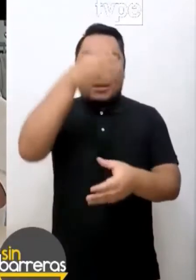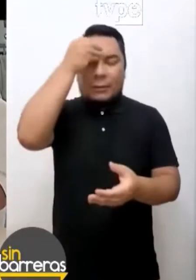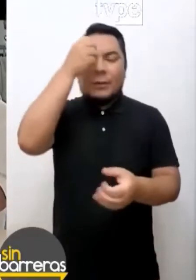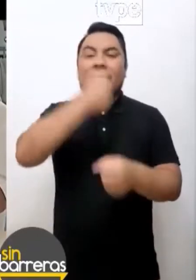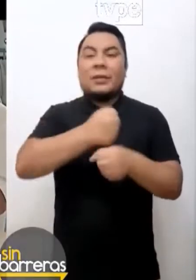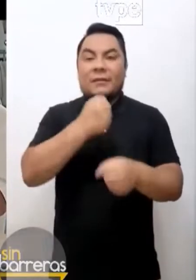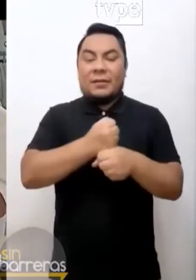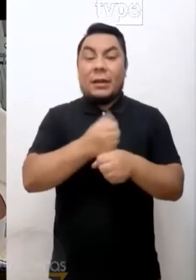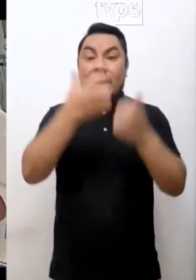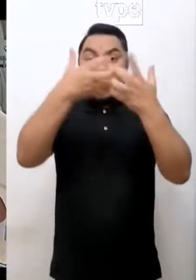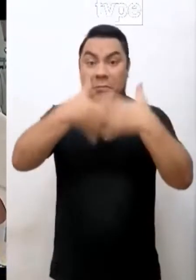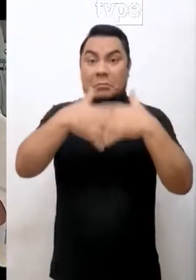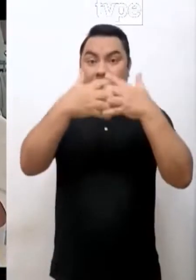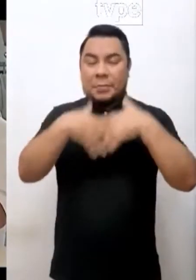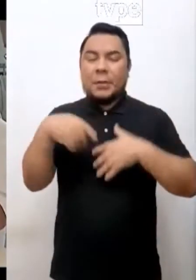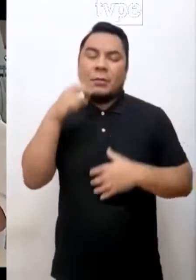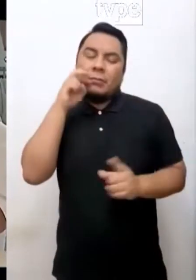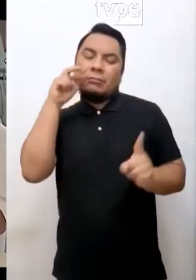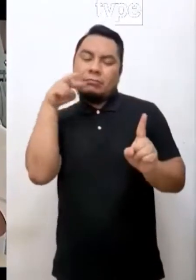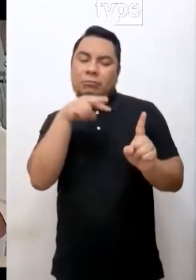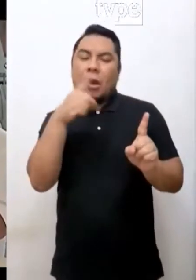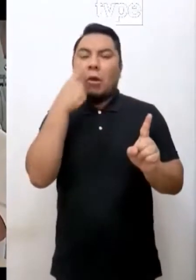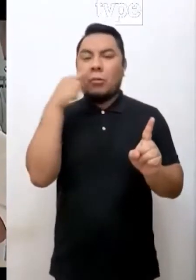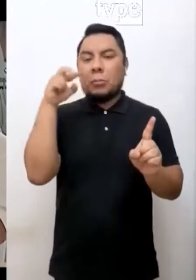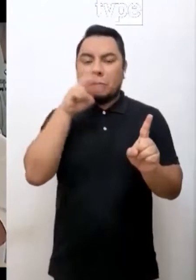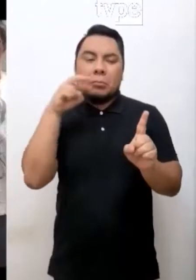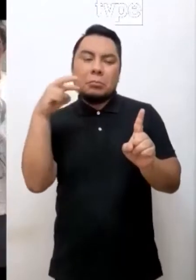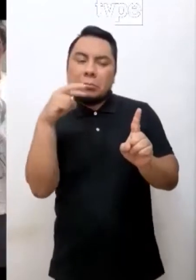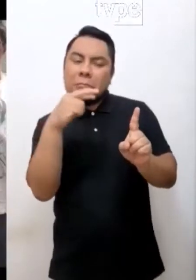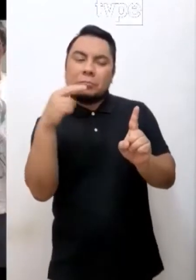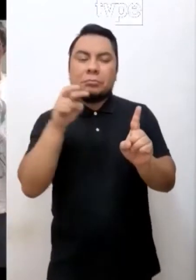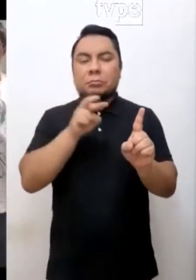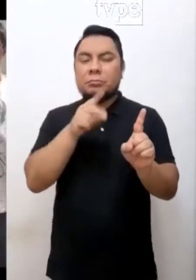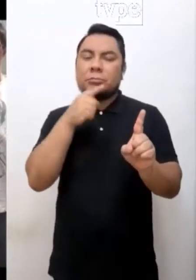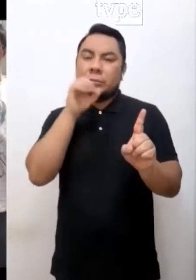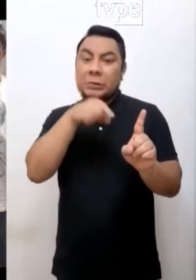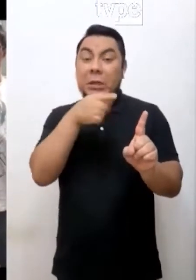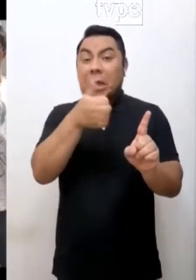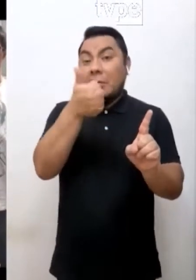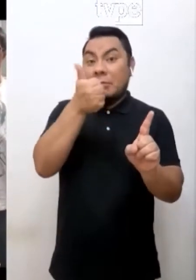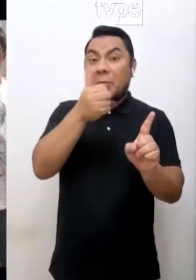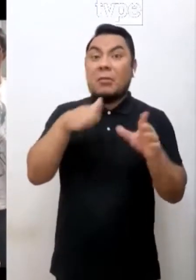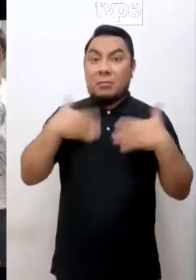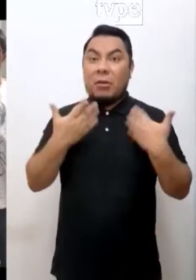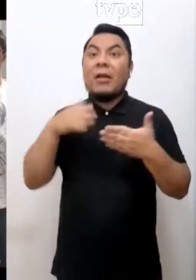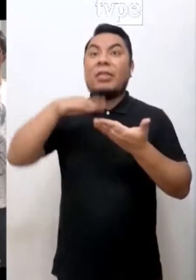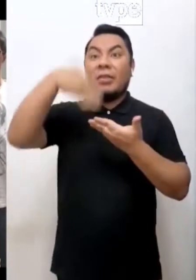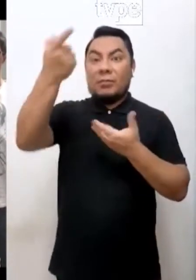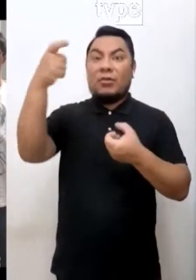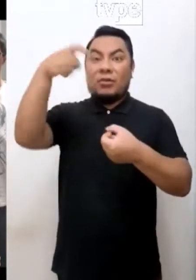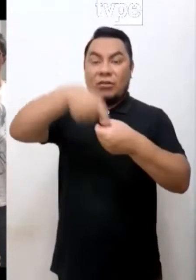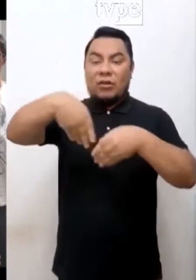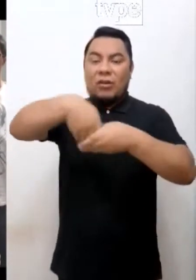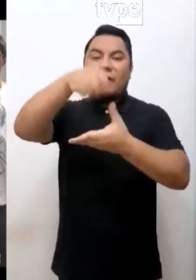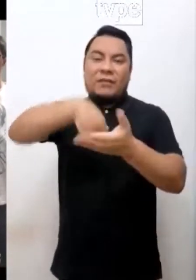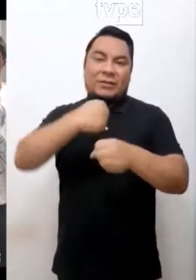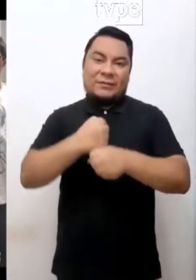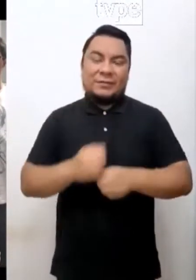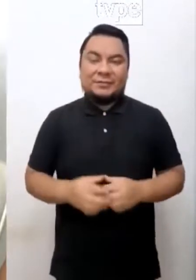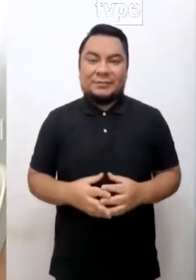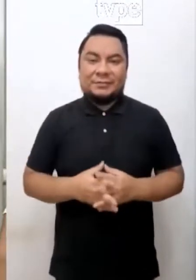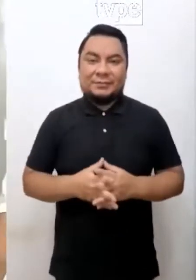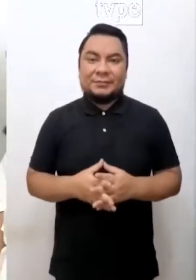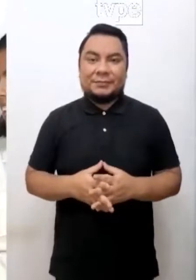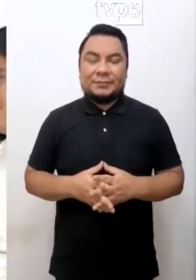Y la empresa no solamente tiene la oportunidad de conocerlos, sino evaluarlos, si tienen las competencias para contratarlos con toda la